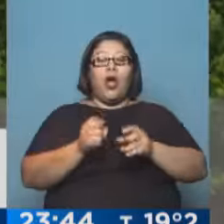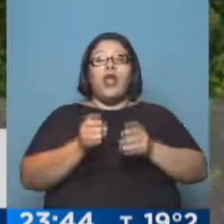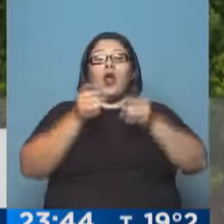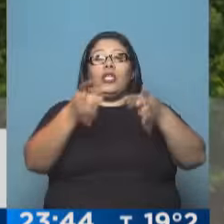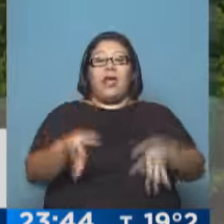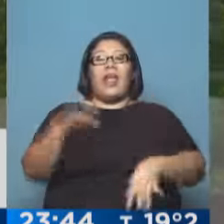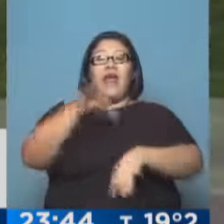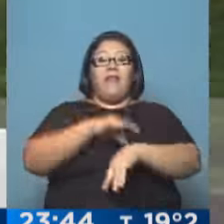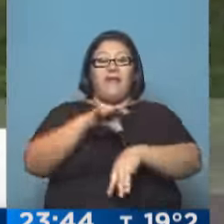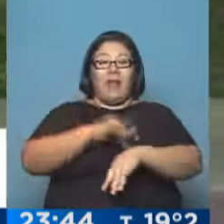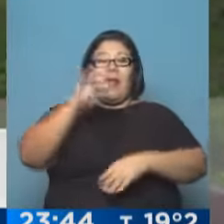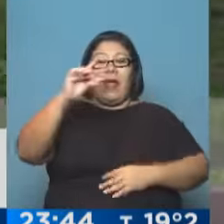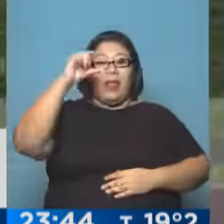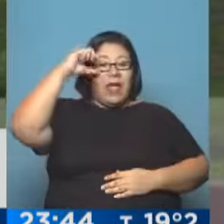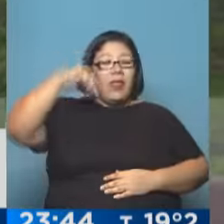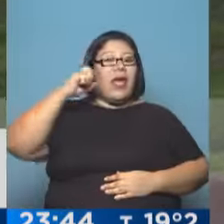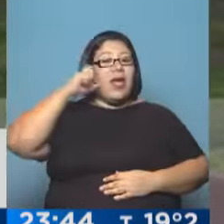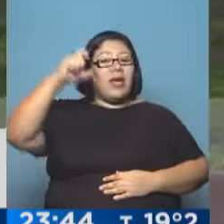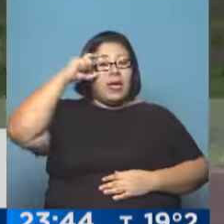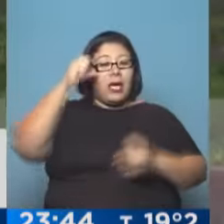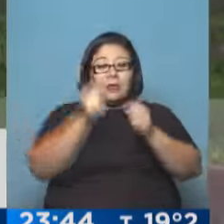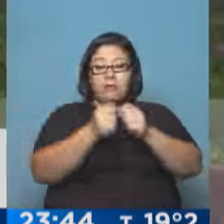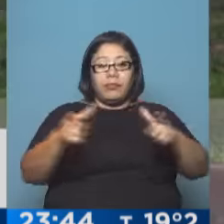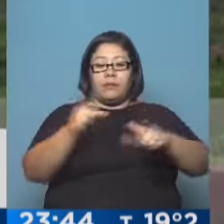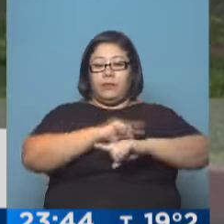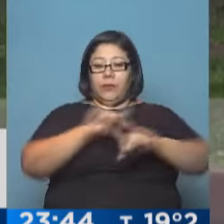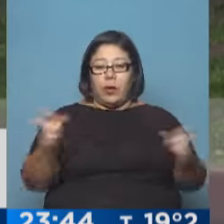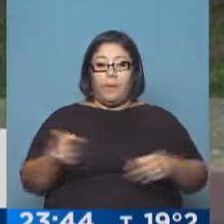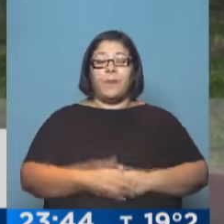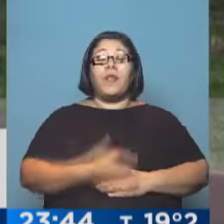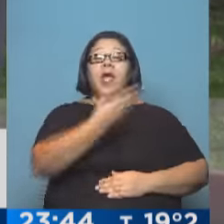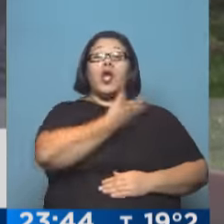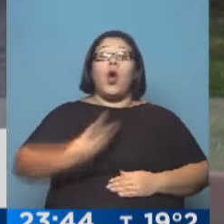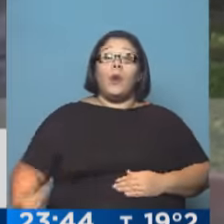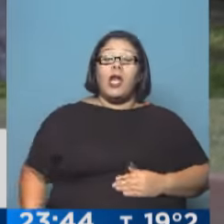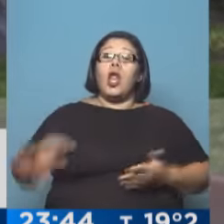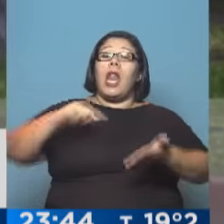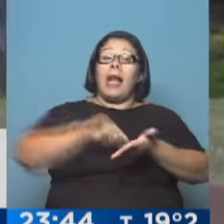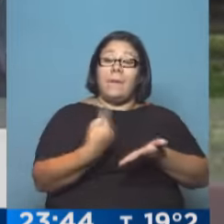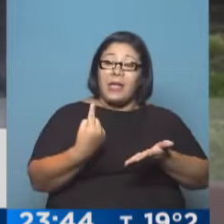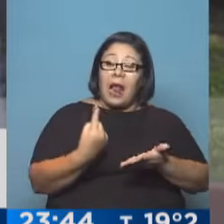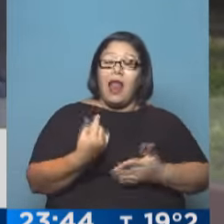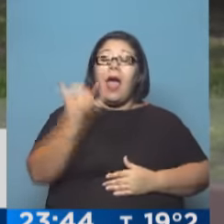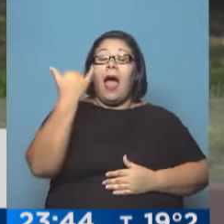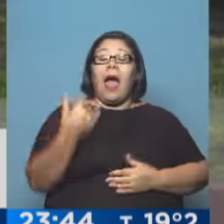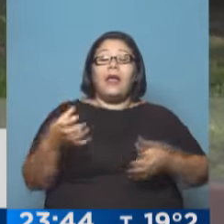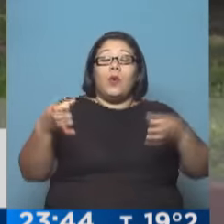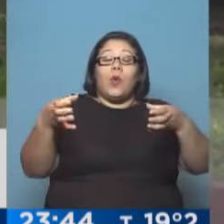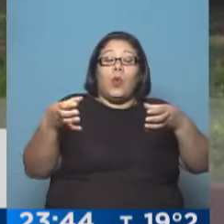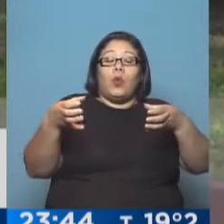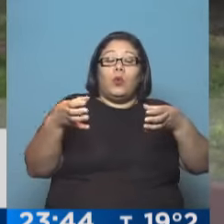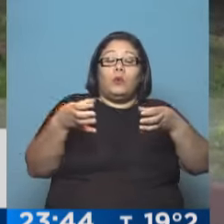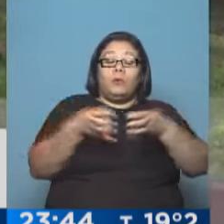no siga proliferando. El gobierno de la ciudad tiene un departamento que es la dirección de plagas y ellos nos